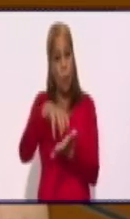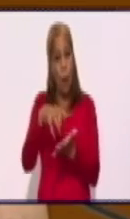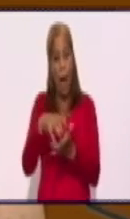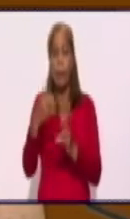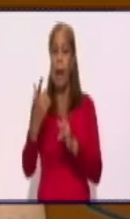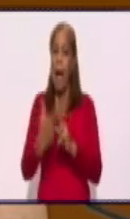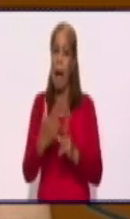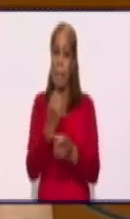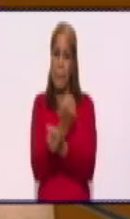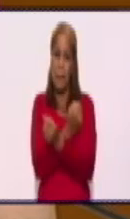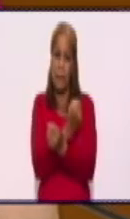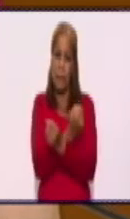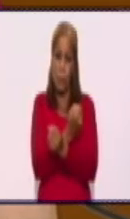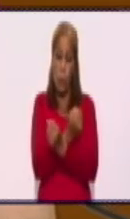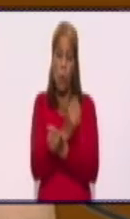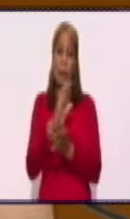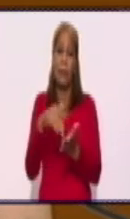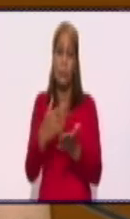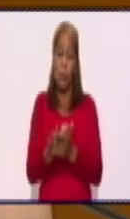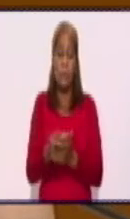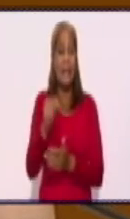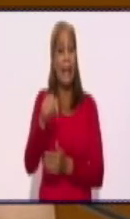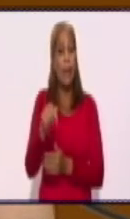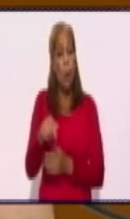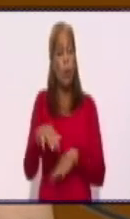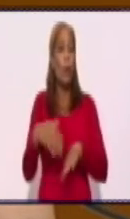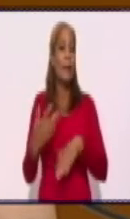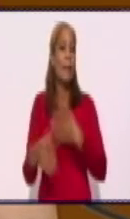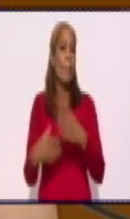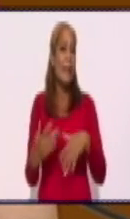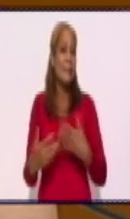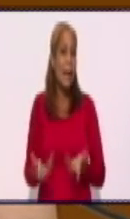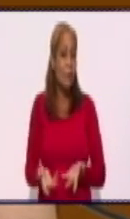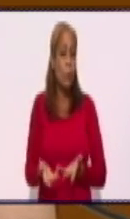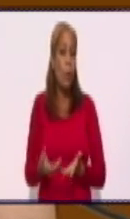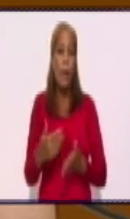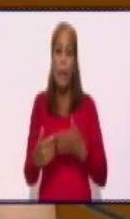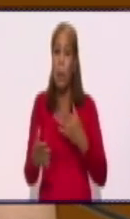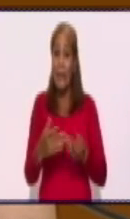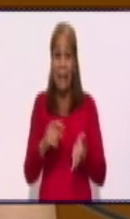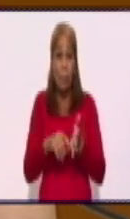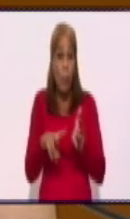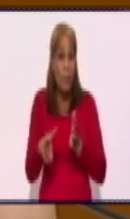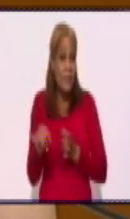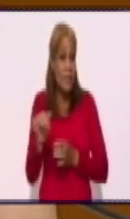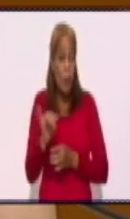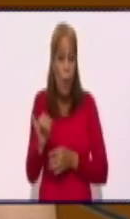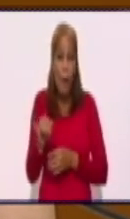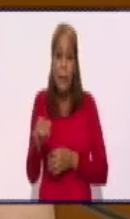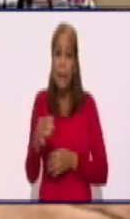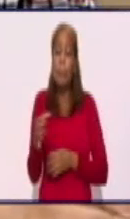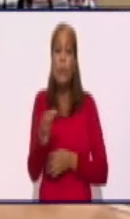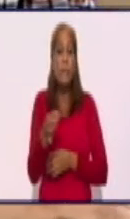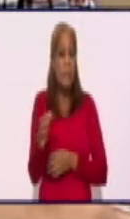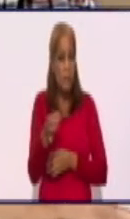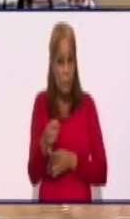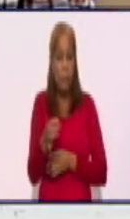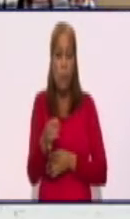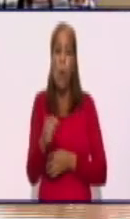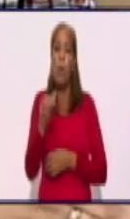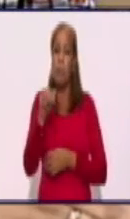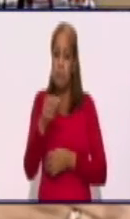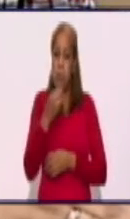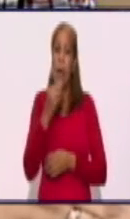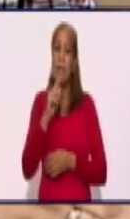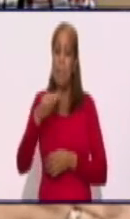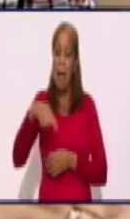que hoy está pasando en un municipio, en una provincia, mañana nos puede estar pasando a nosotros. Las personas hablan, ahora tenemos